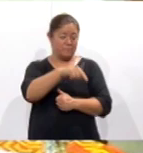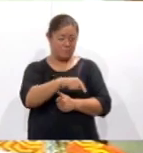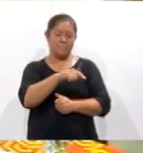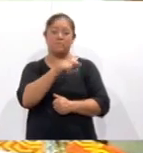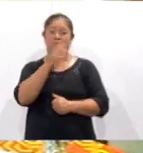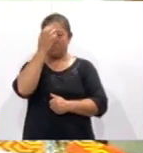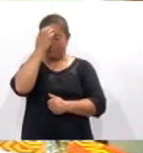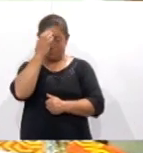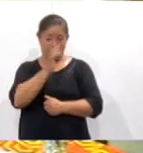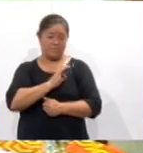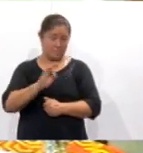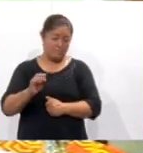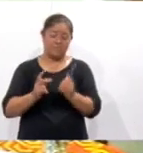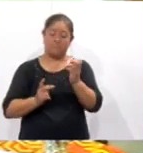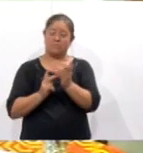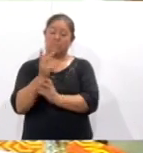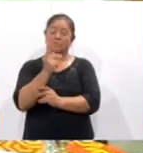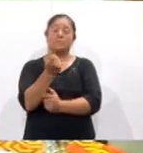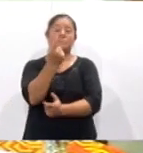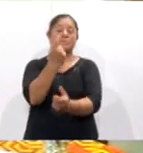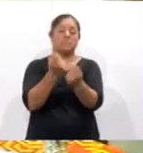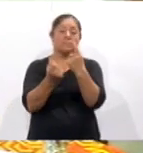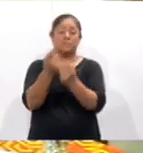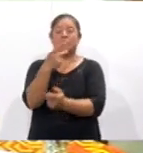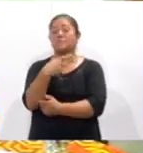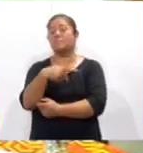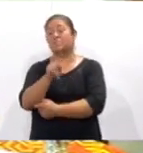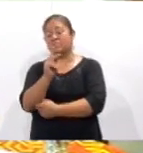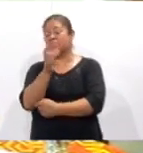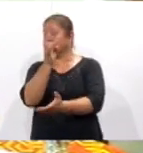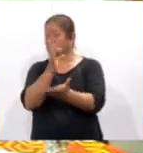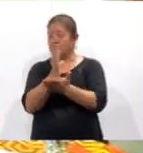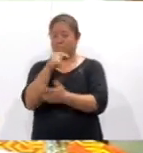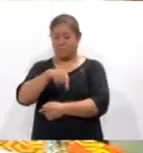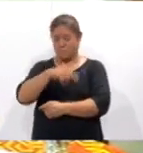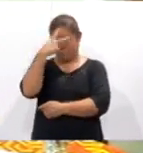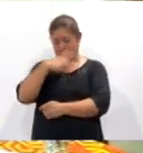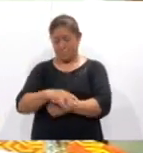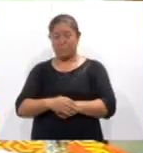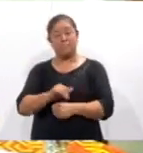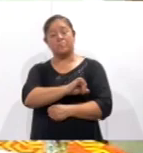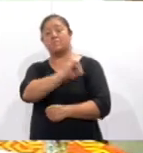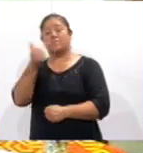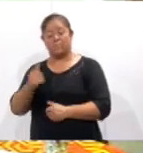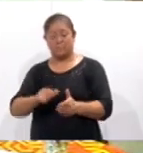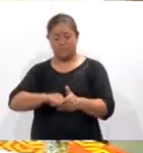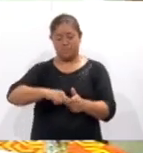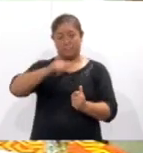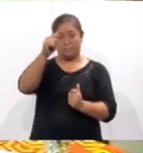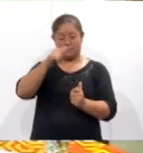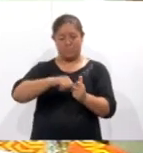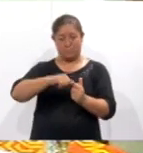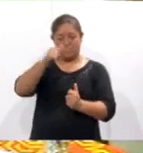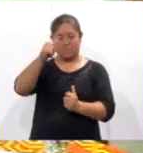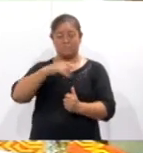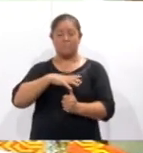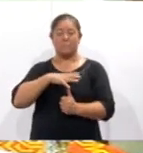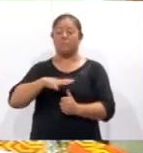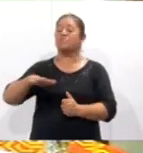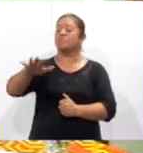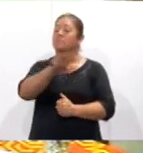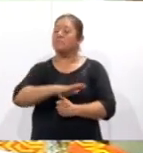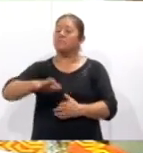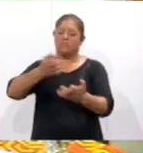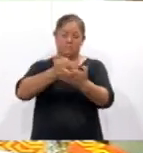como sus polinizadores, pero nativos de aquí de México. Y también tenemos otra lotería que es de los ecosistemas